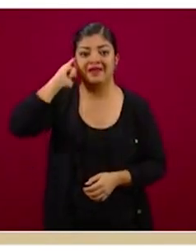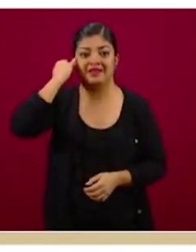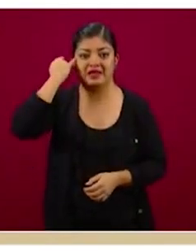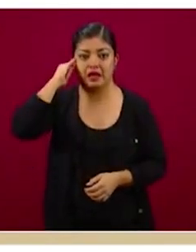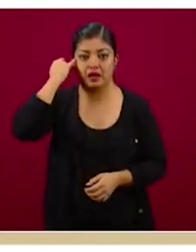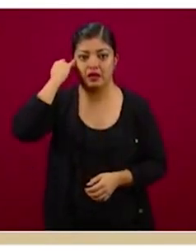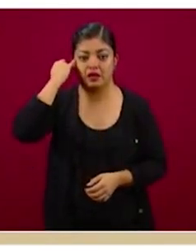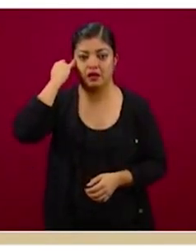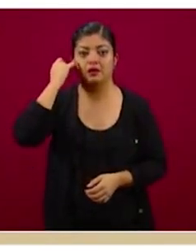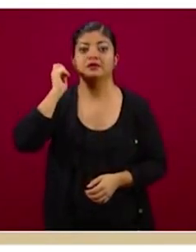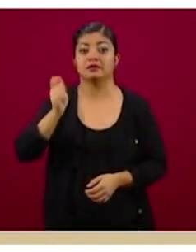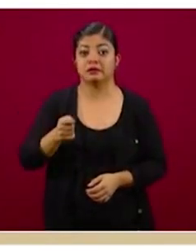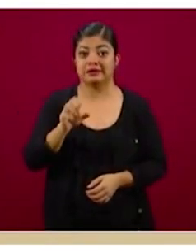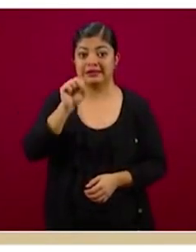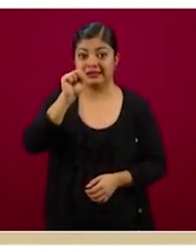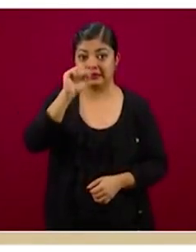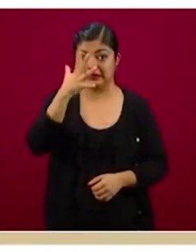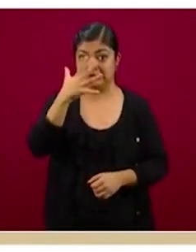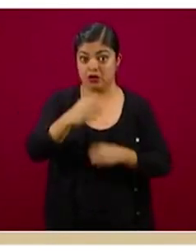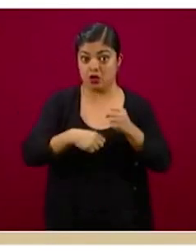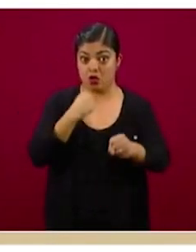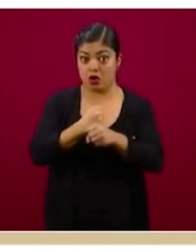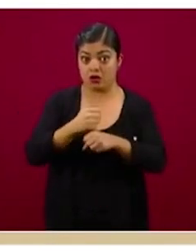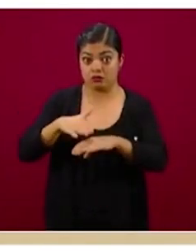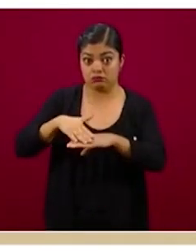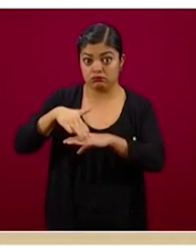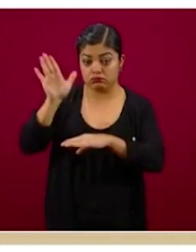pensión a los 65 años.